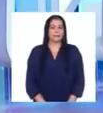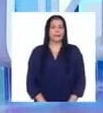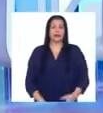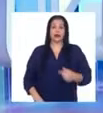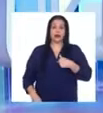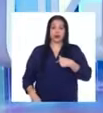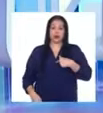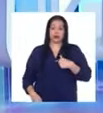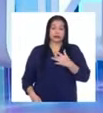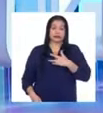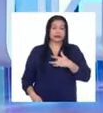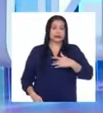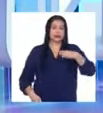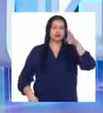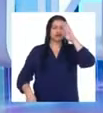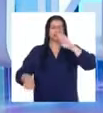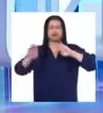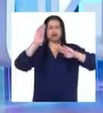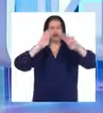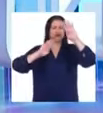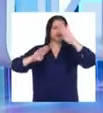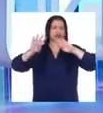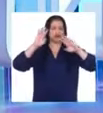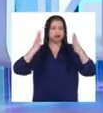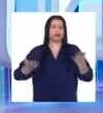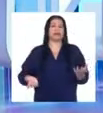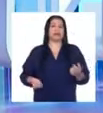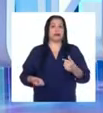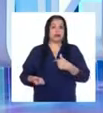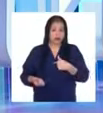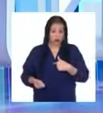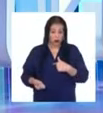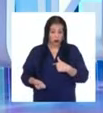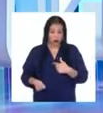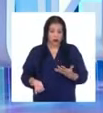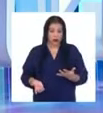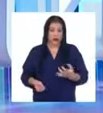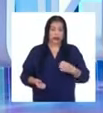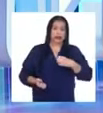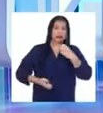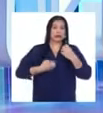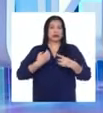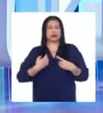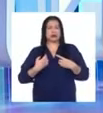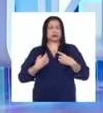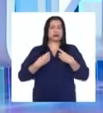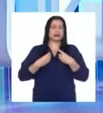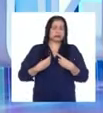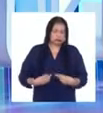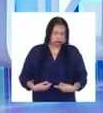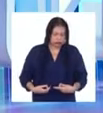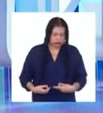Estaba frustrada, entré en un estado emocional de shock